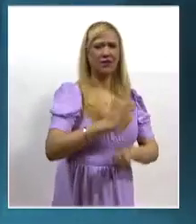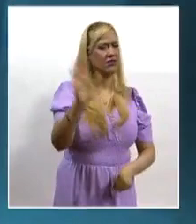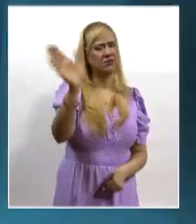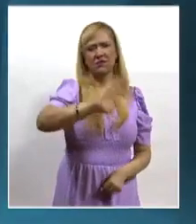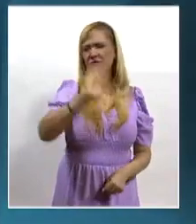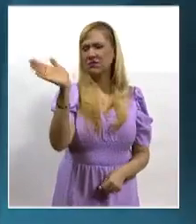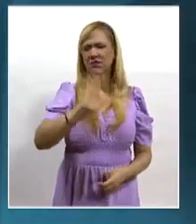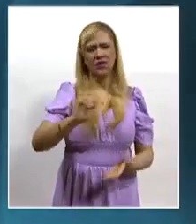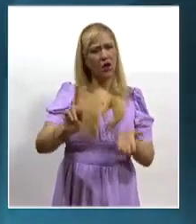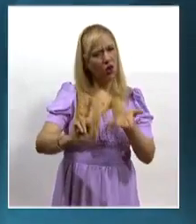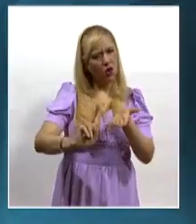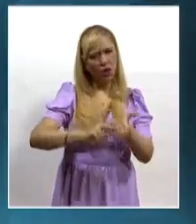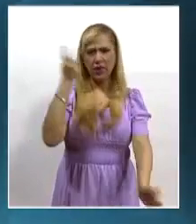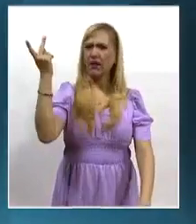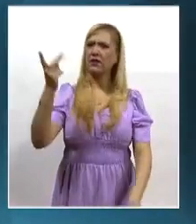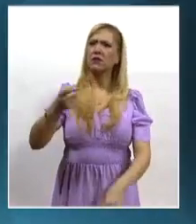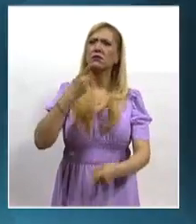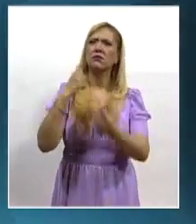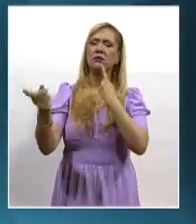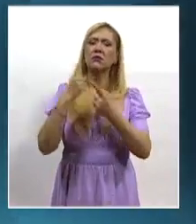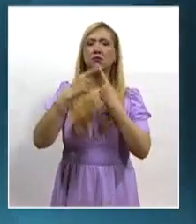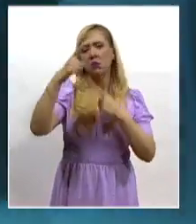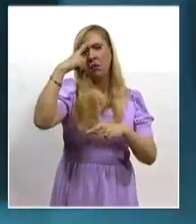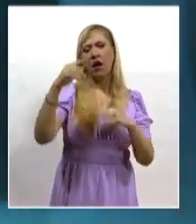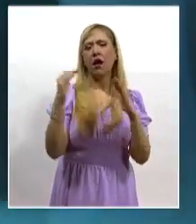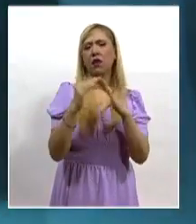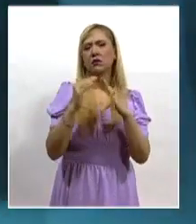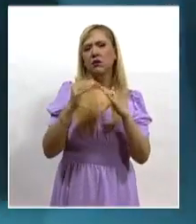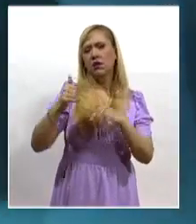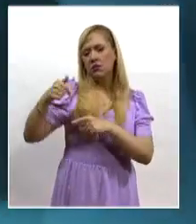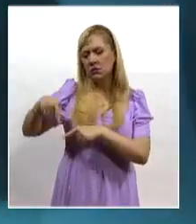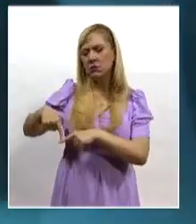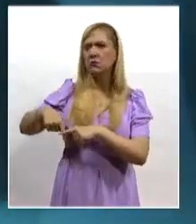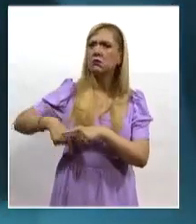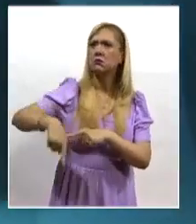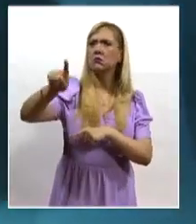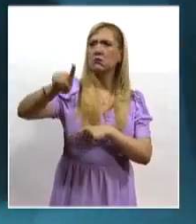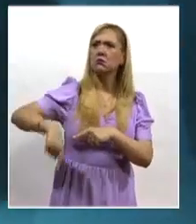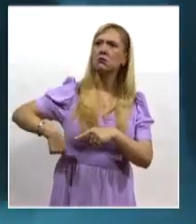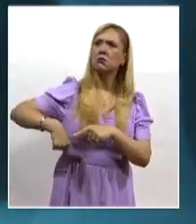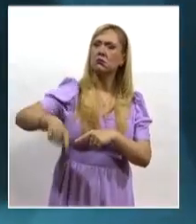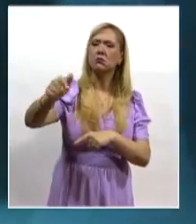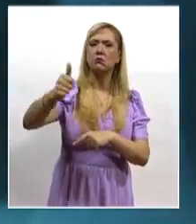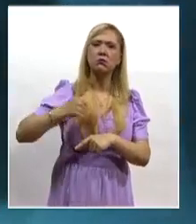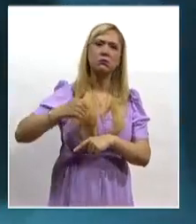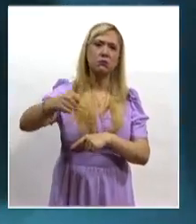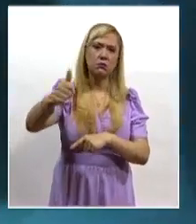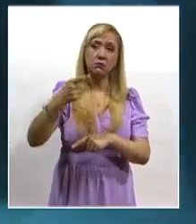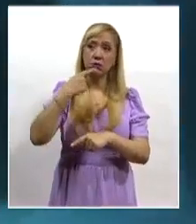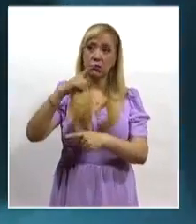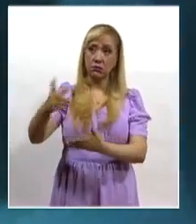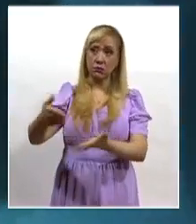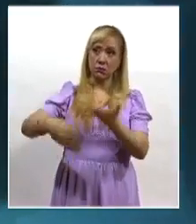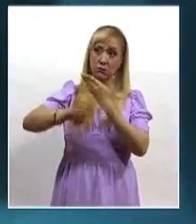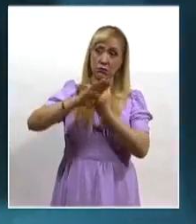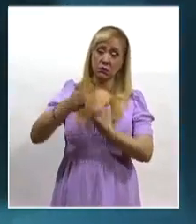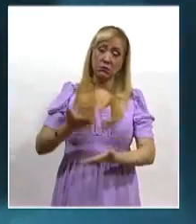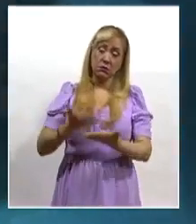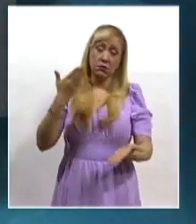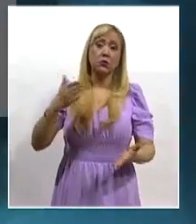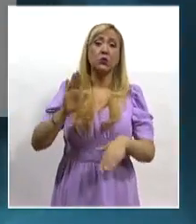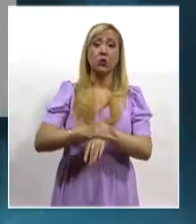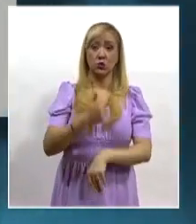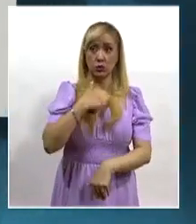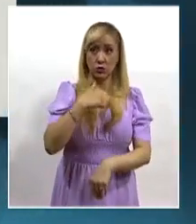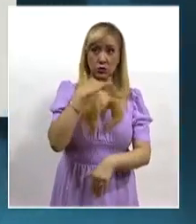imponer una nueva medida cautelar, lo que le permitiría continuar su proceso por su presunta responsabilidad en delitos contra la fe pública y